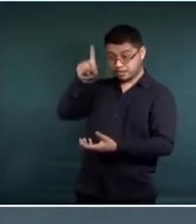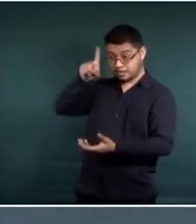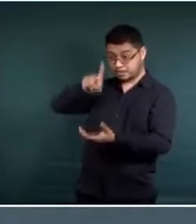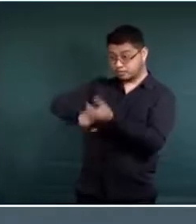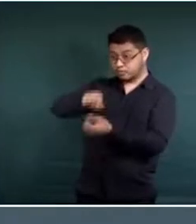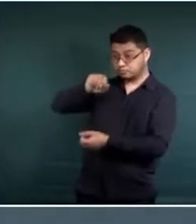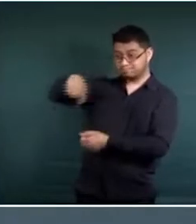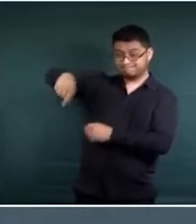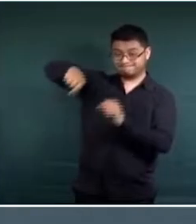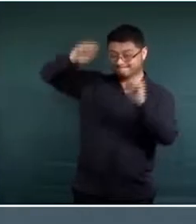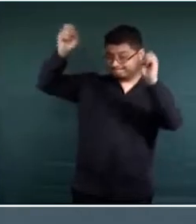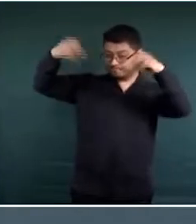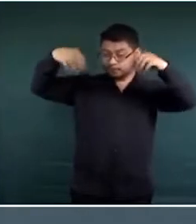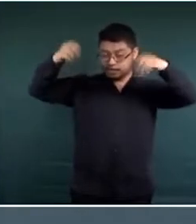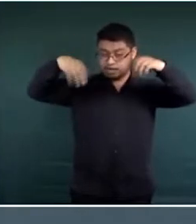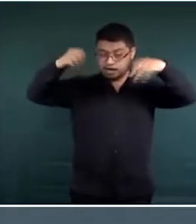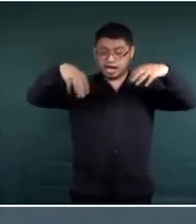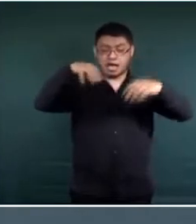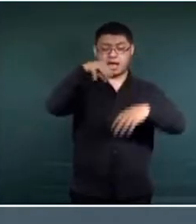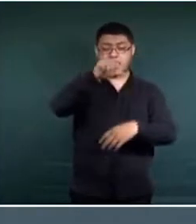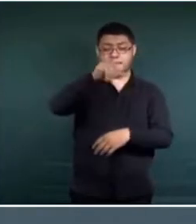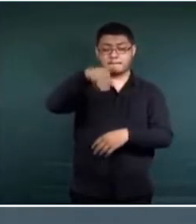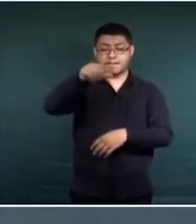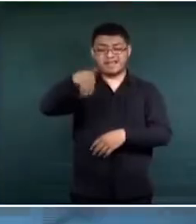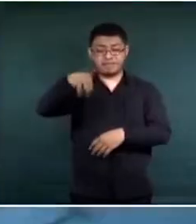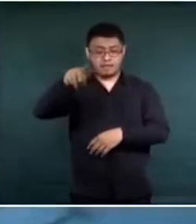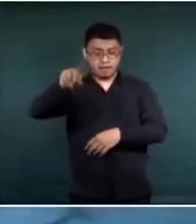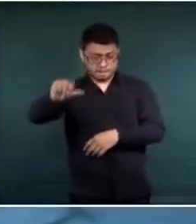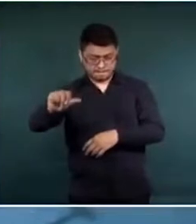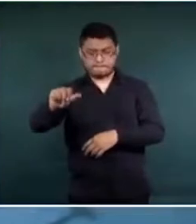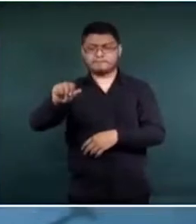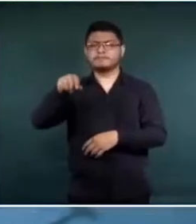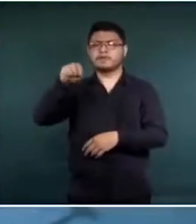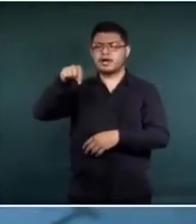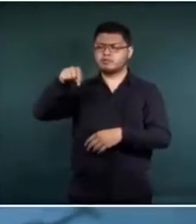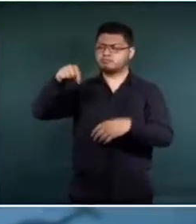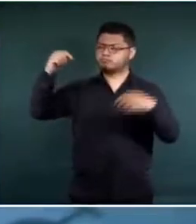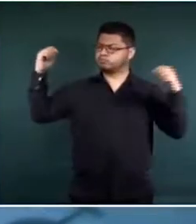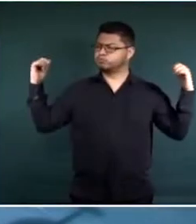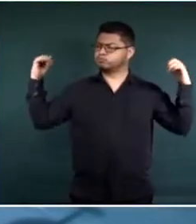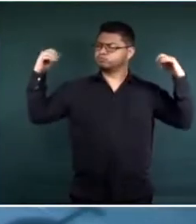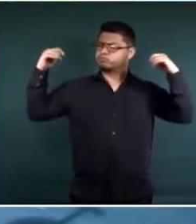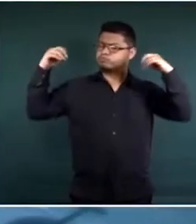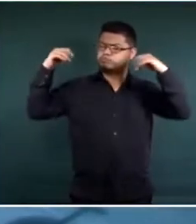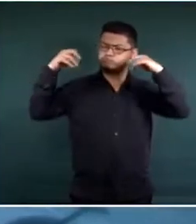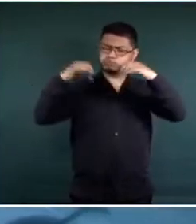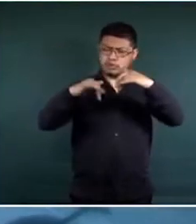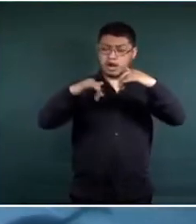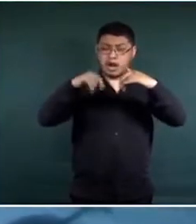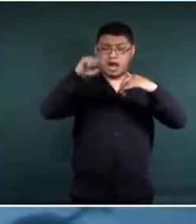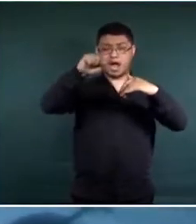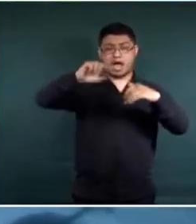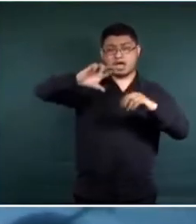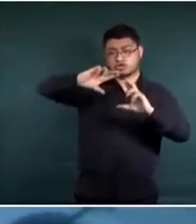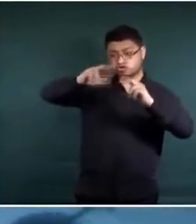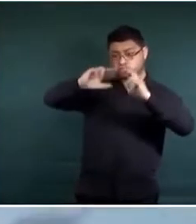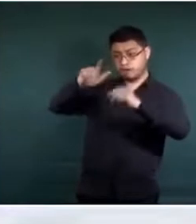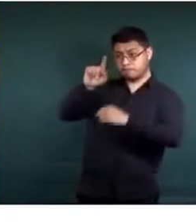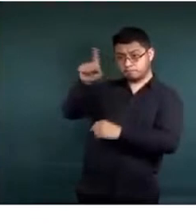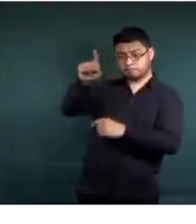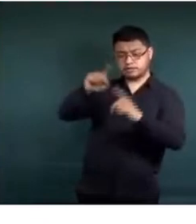Amanda, de la tormenta tropical Amanda se reorganizó en la frontera de Chiapas y